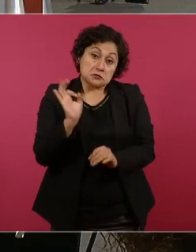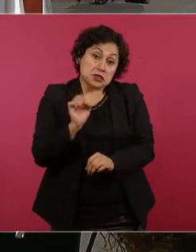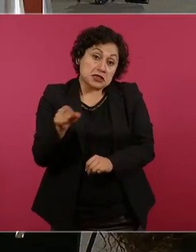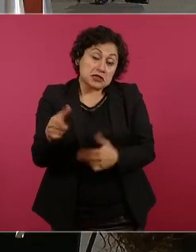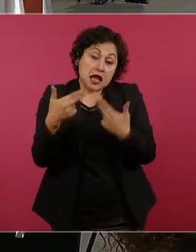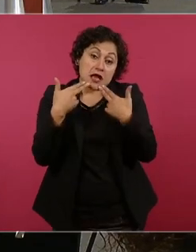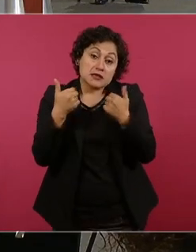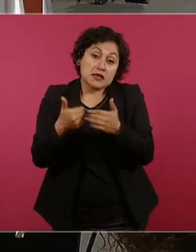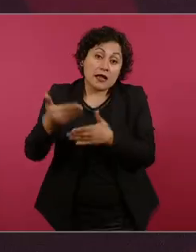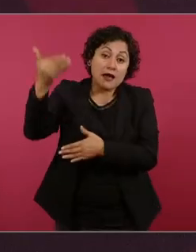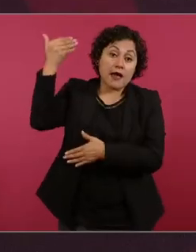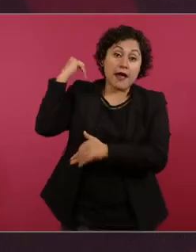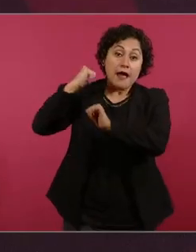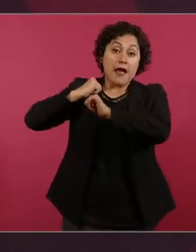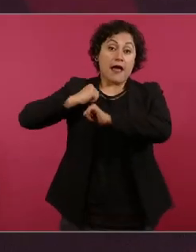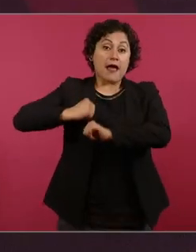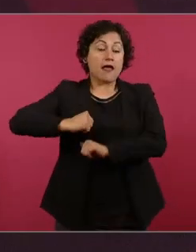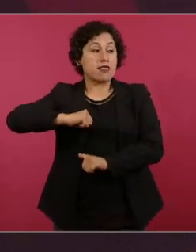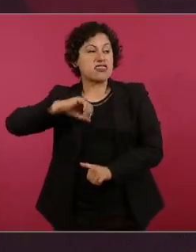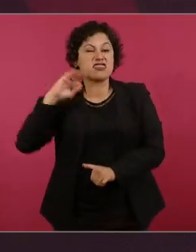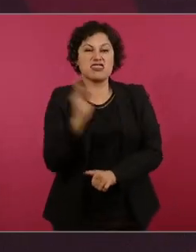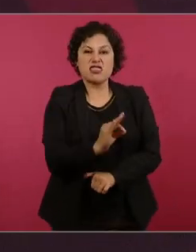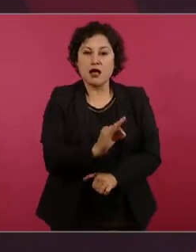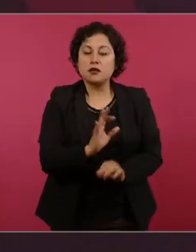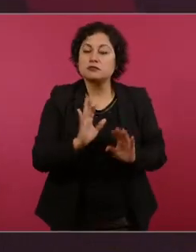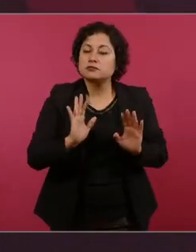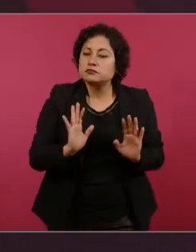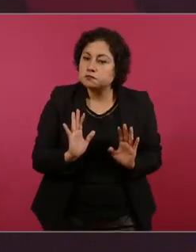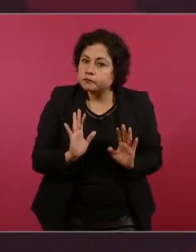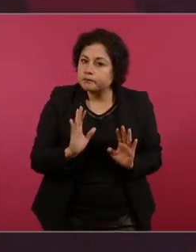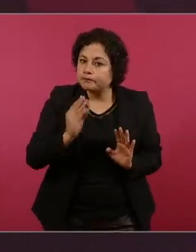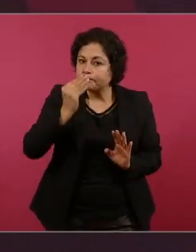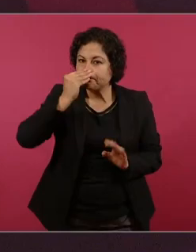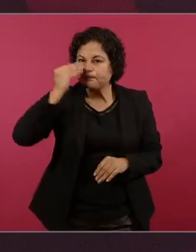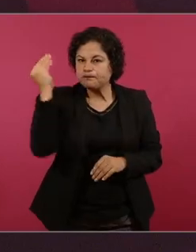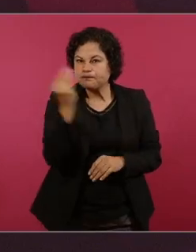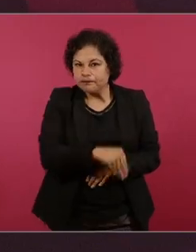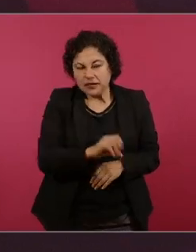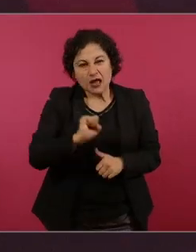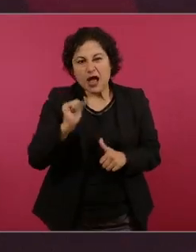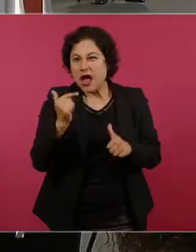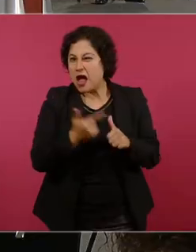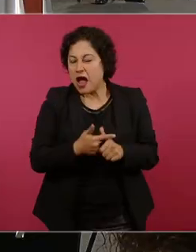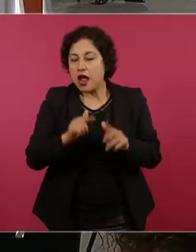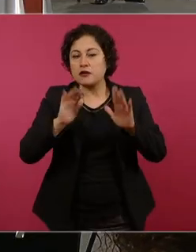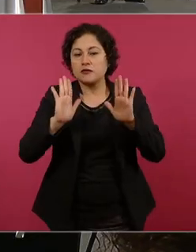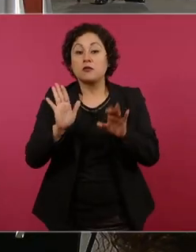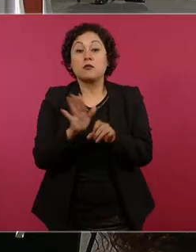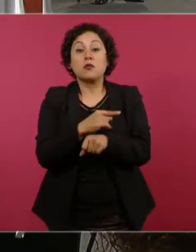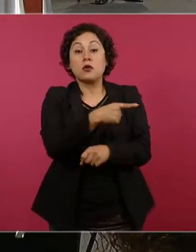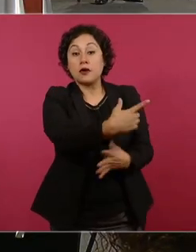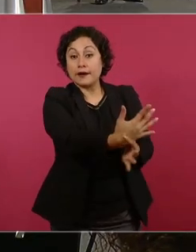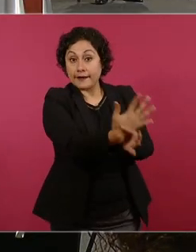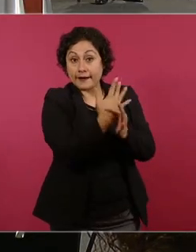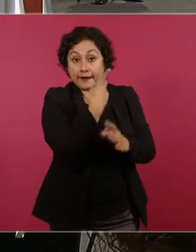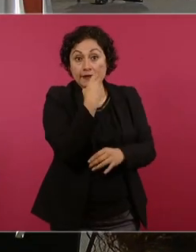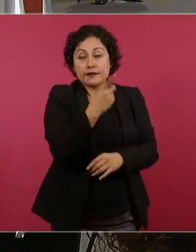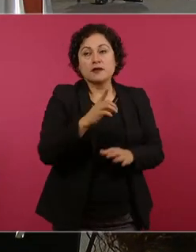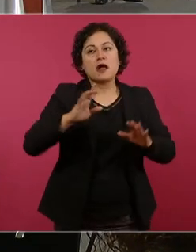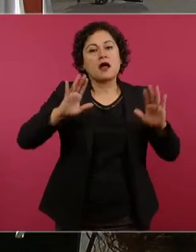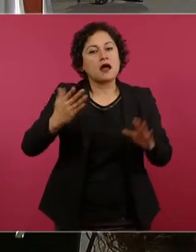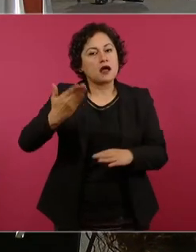porque él le echa la culpa al secretario de Hacienda de Fox